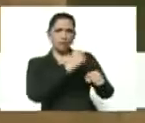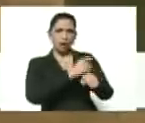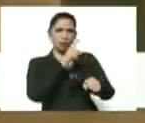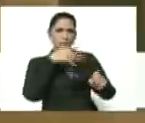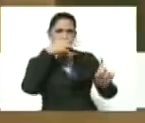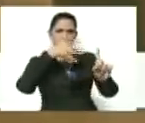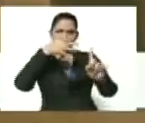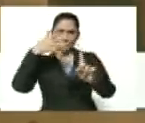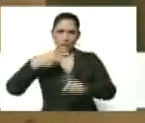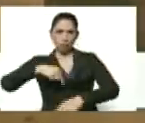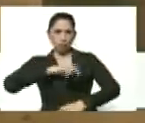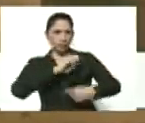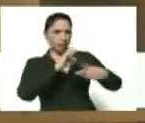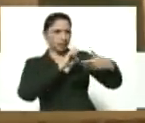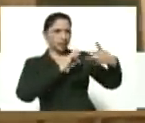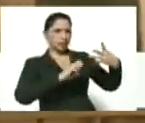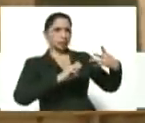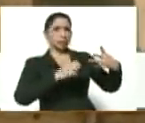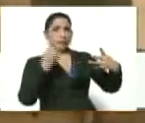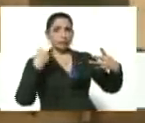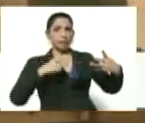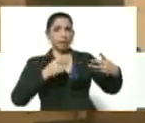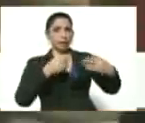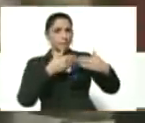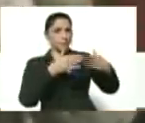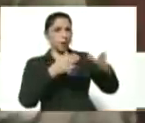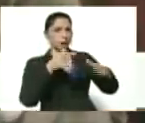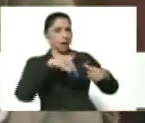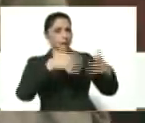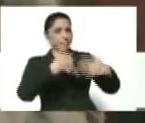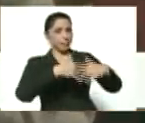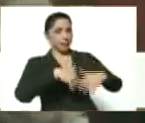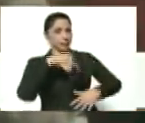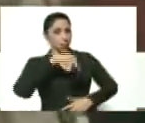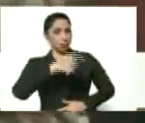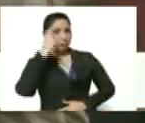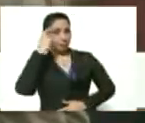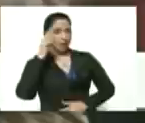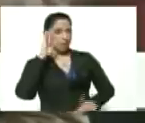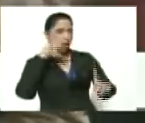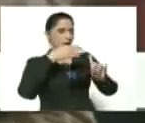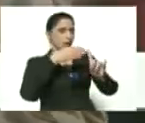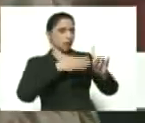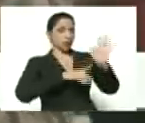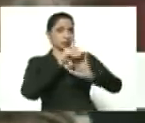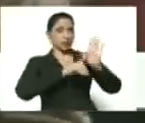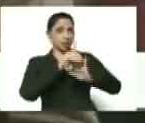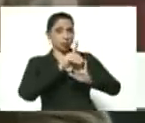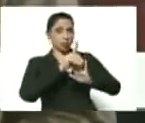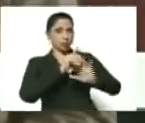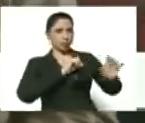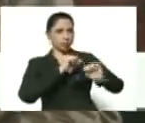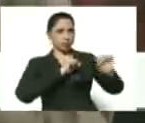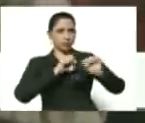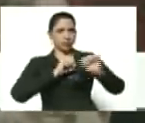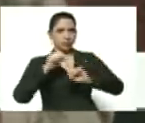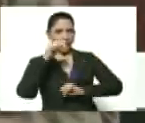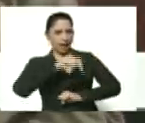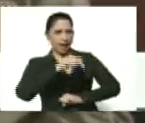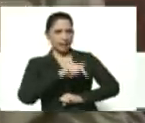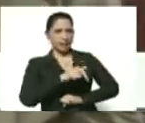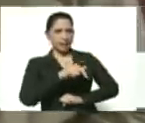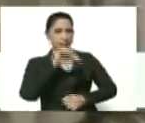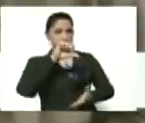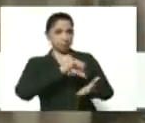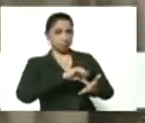orientación lo estratégico que tiene la reactivación de esta planta el día de hoy en el marco del desarrollo del distrito motor de la cuenca de lunares que en el